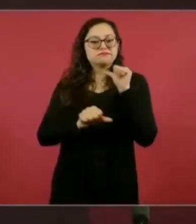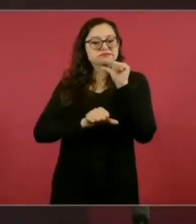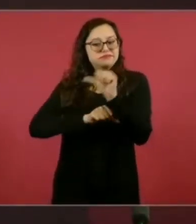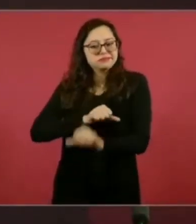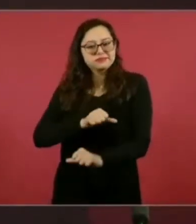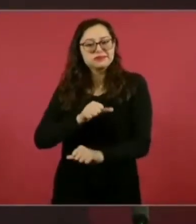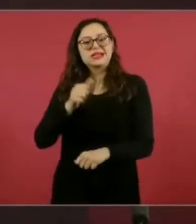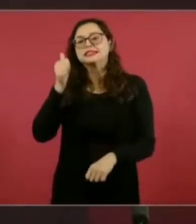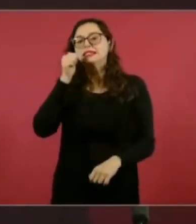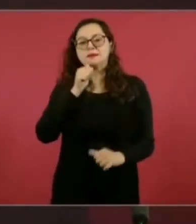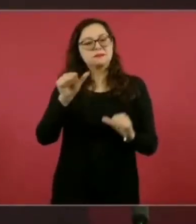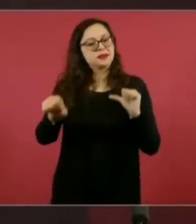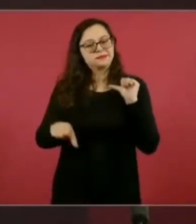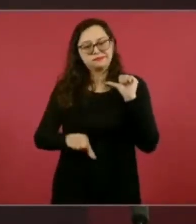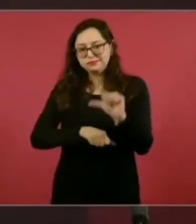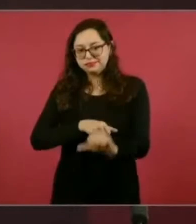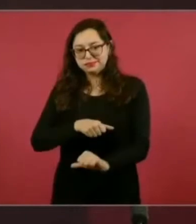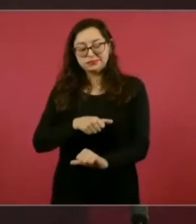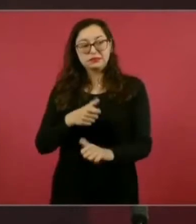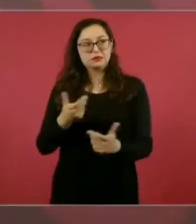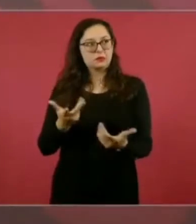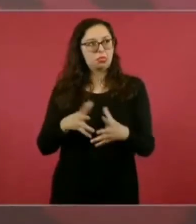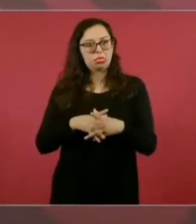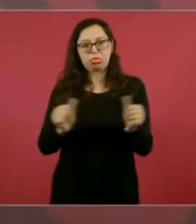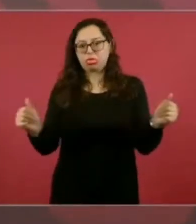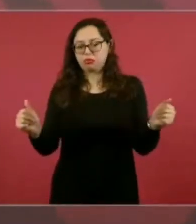Nunca hay vacíos.